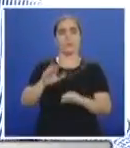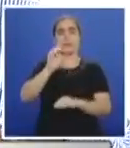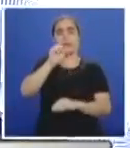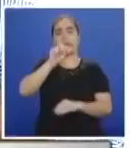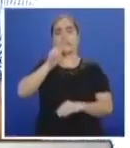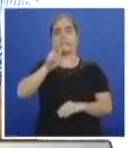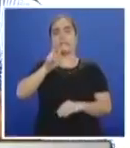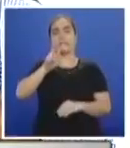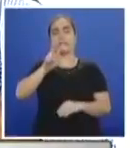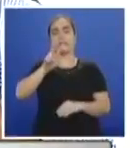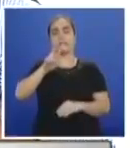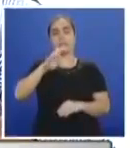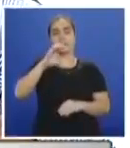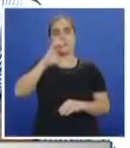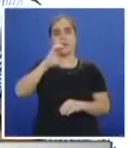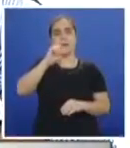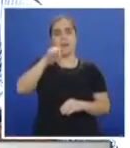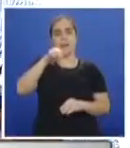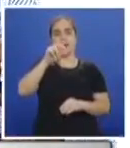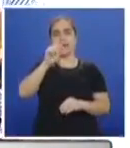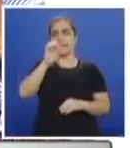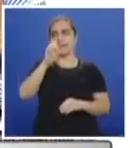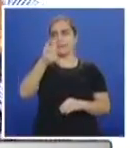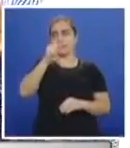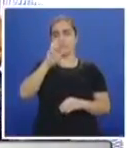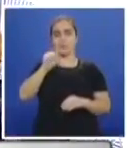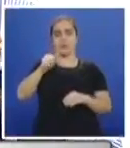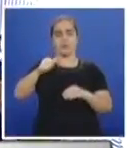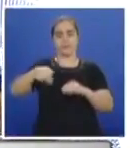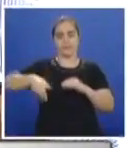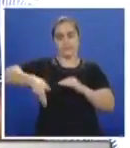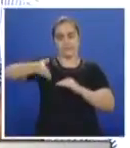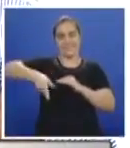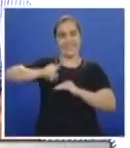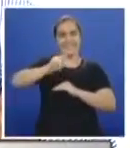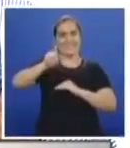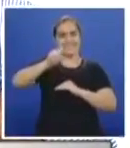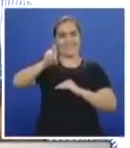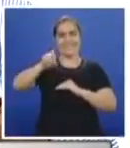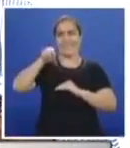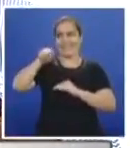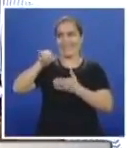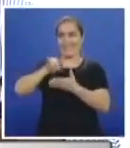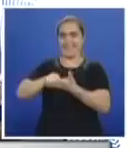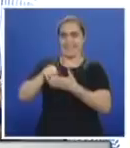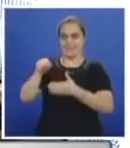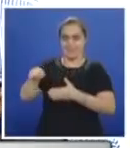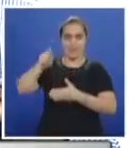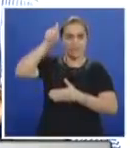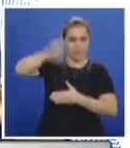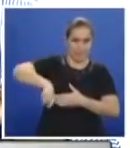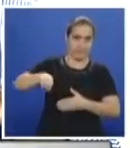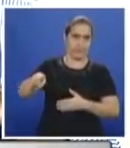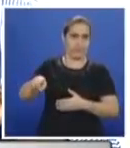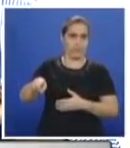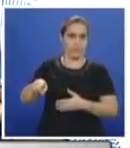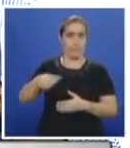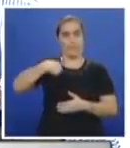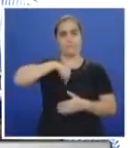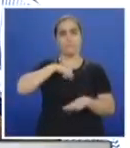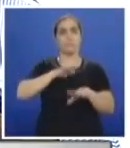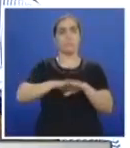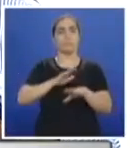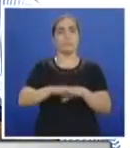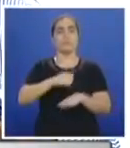Cañas Gordas, o sea, la 16, en bloque también. De tal manera que la invitación